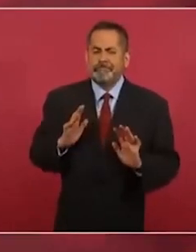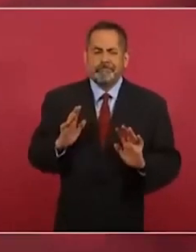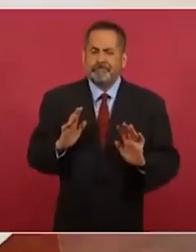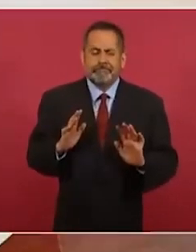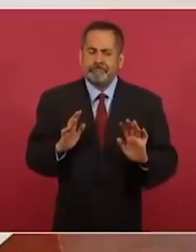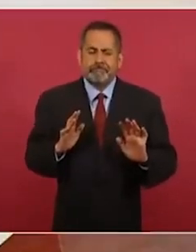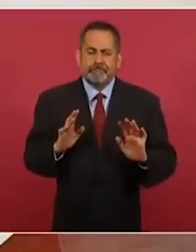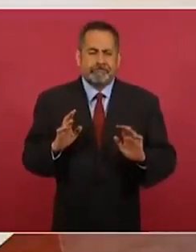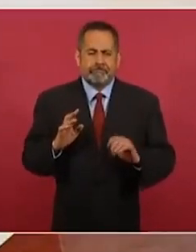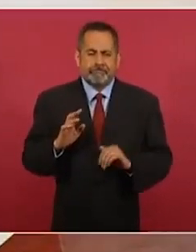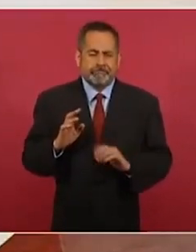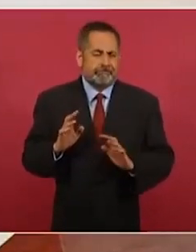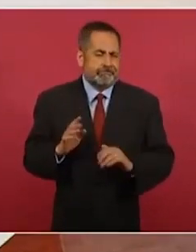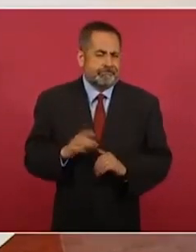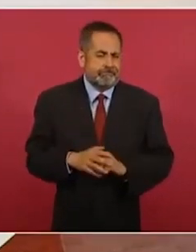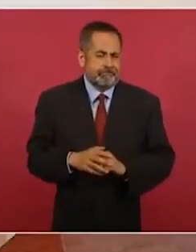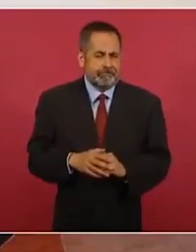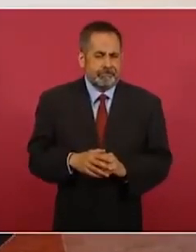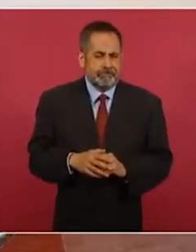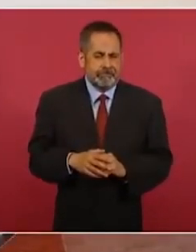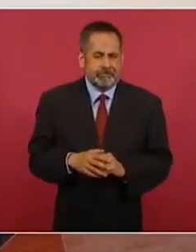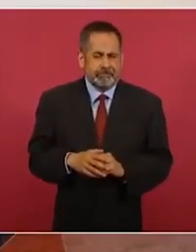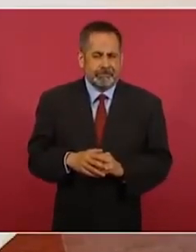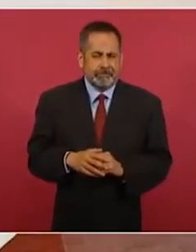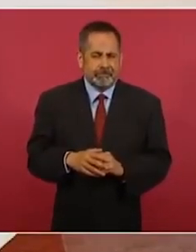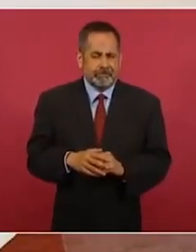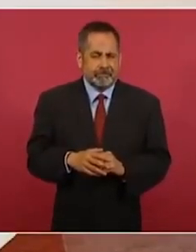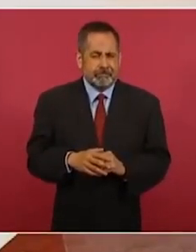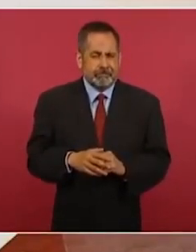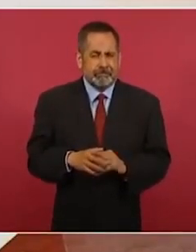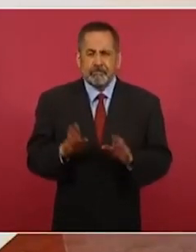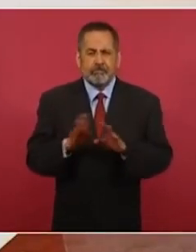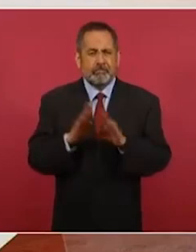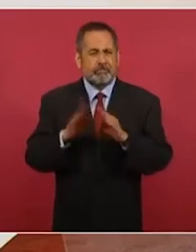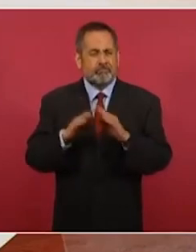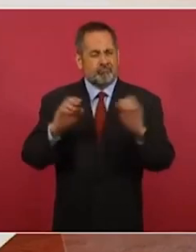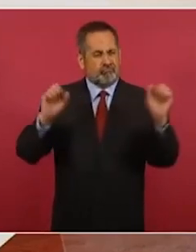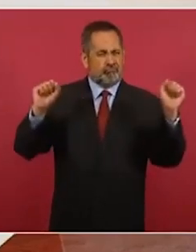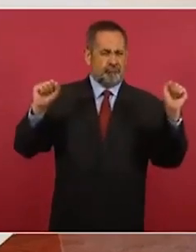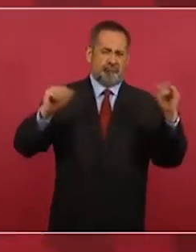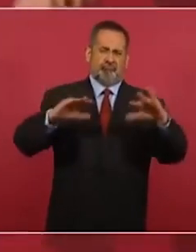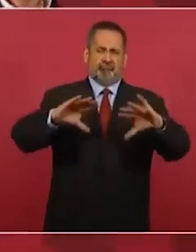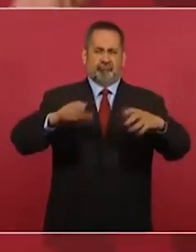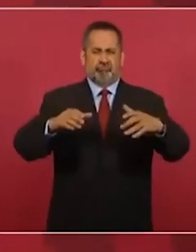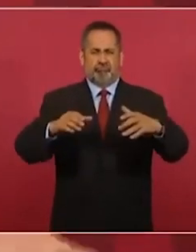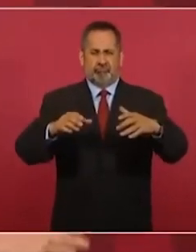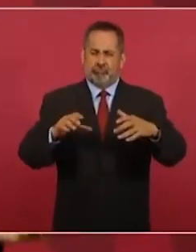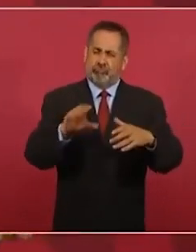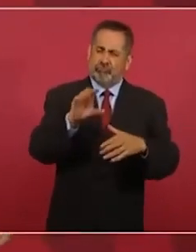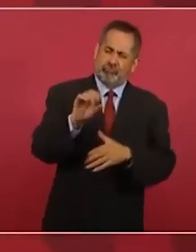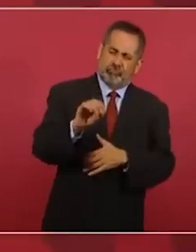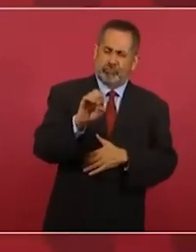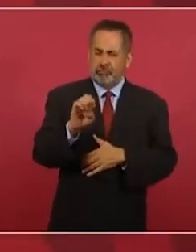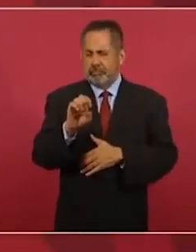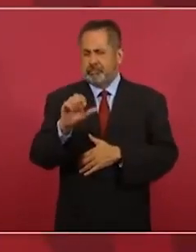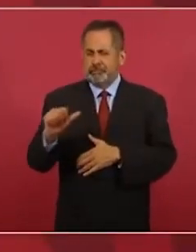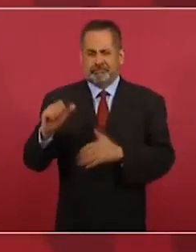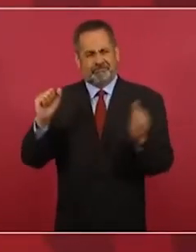porque cómo es una cumbre de las Américas